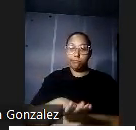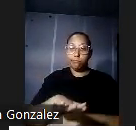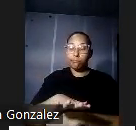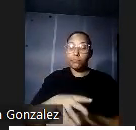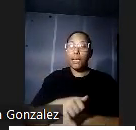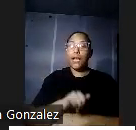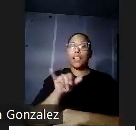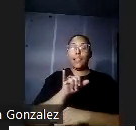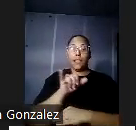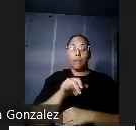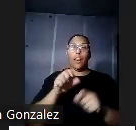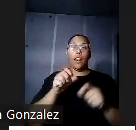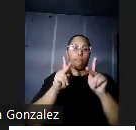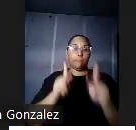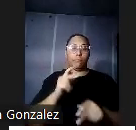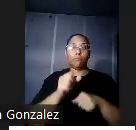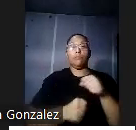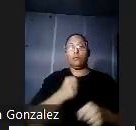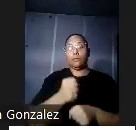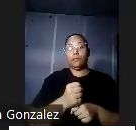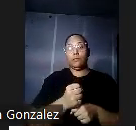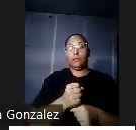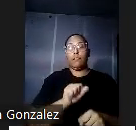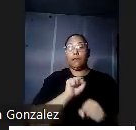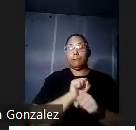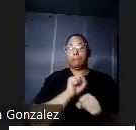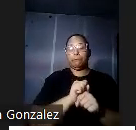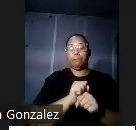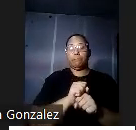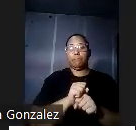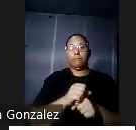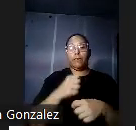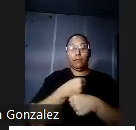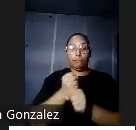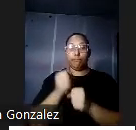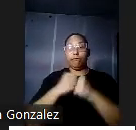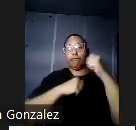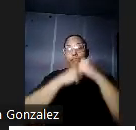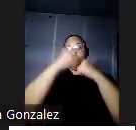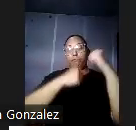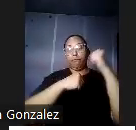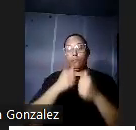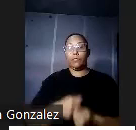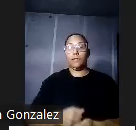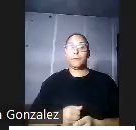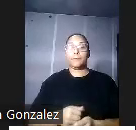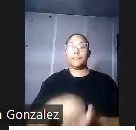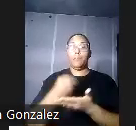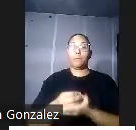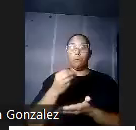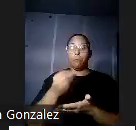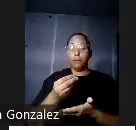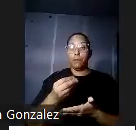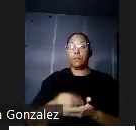contratistas que estaban trabajando ahí y las personalidades, por supuesto, que estaban comprando esos solares. Con la urbanización del condado